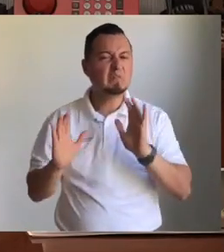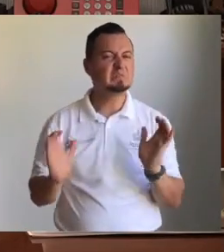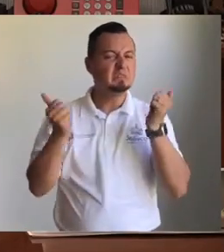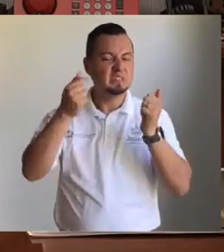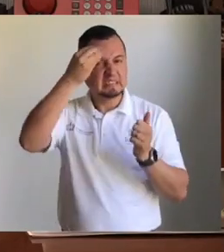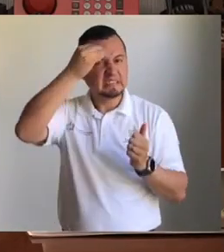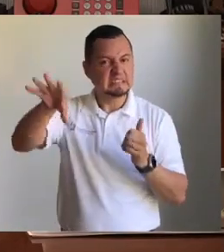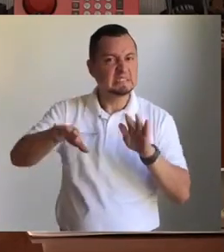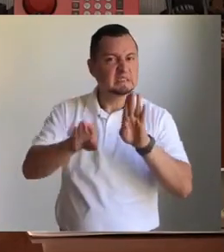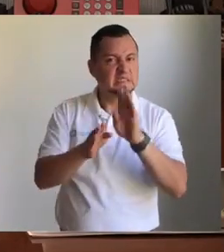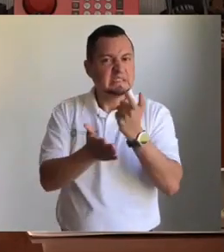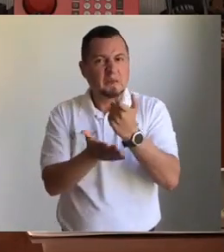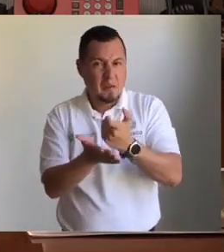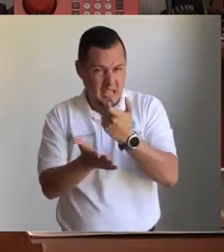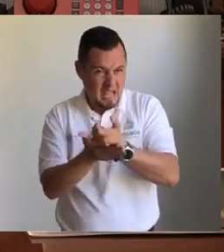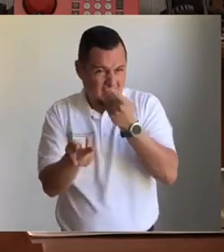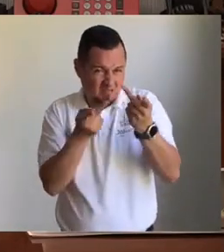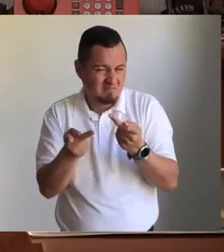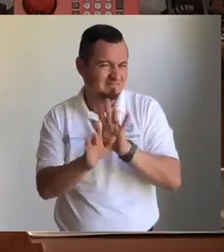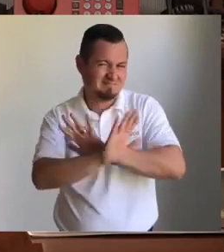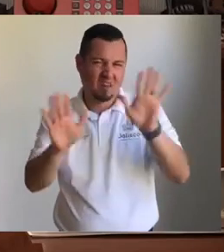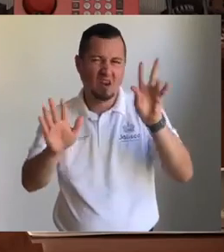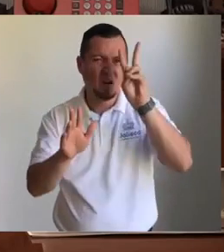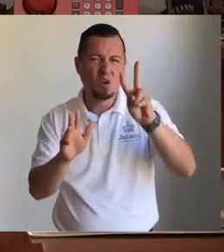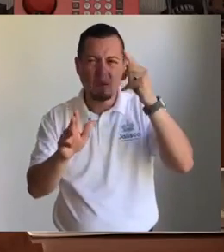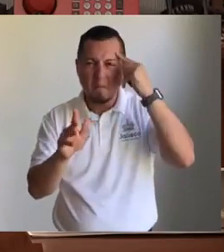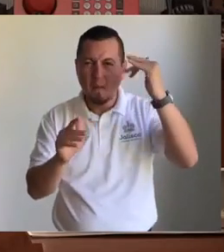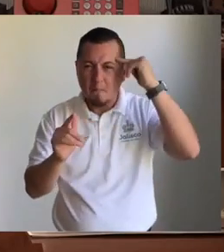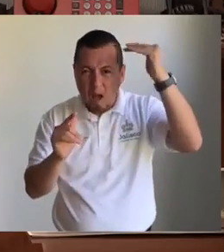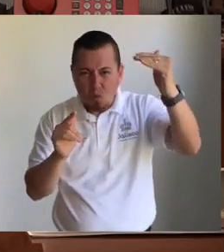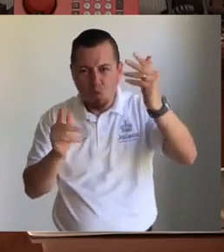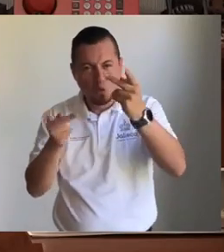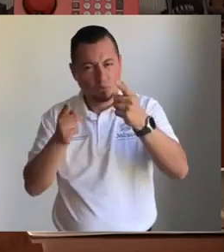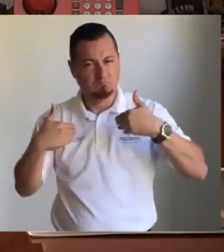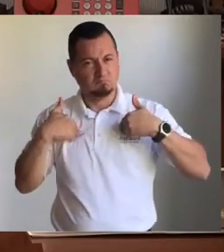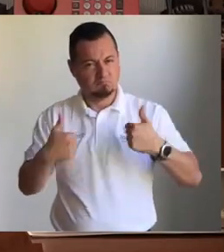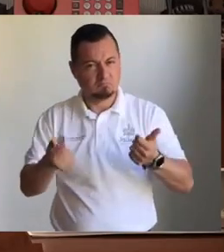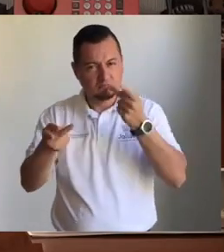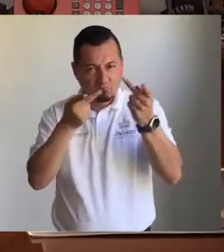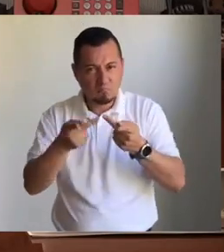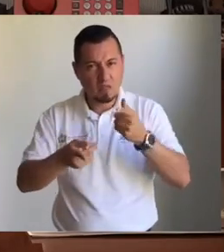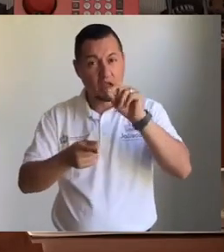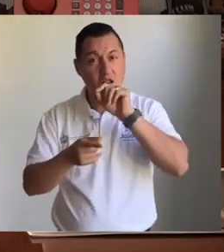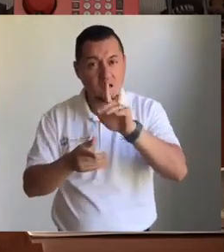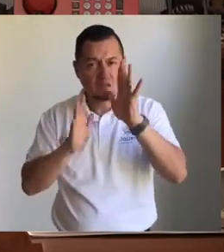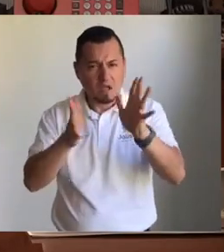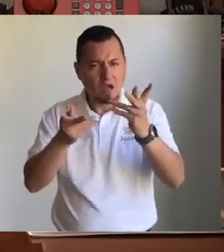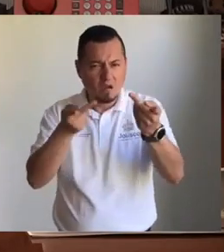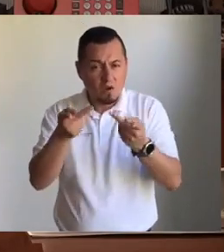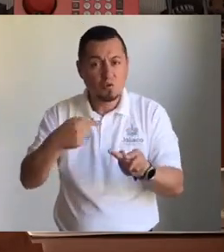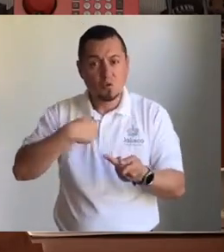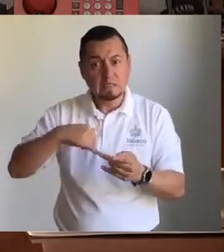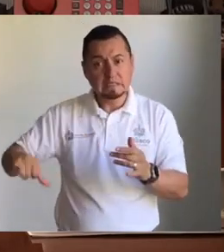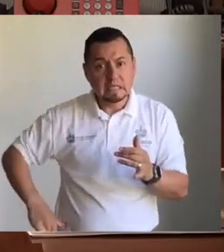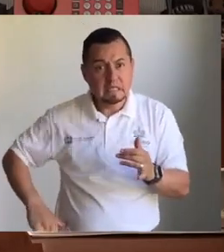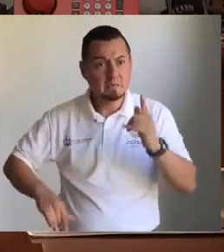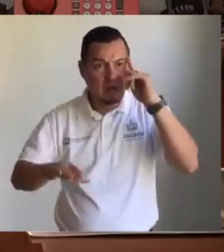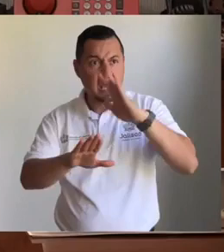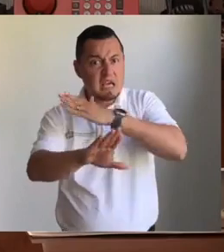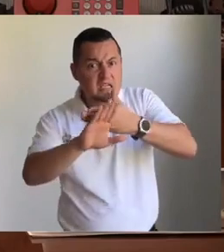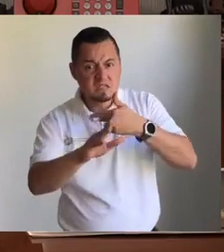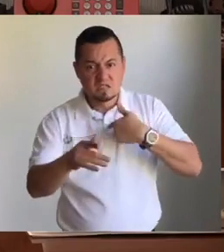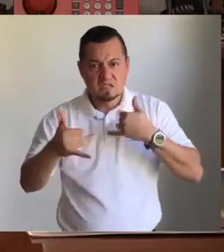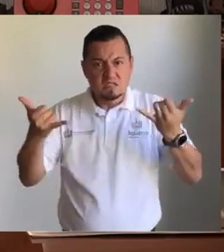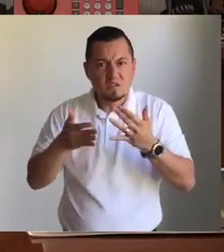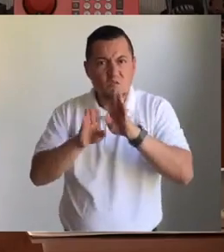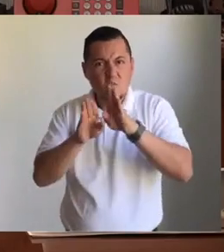usted busca. Es momento de poner las cosas en claro, de actuar con un alto sentido de responsabilidad. Jalisco ha expresado que no tenemos interés